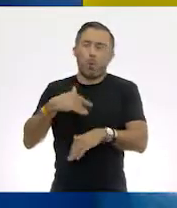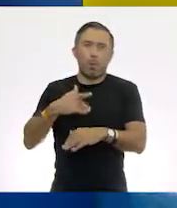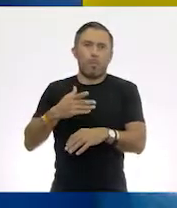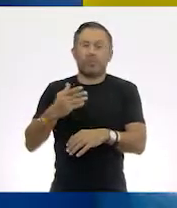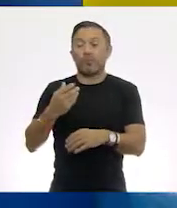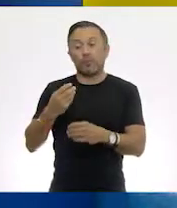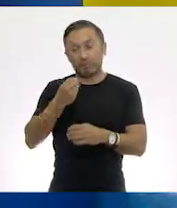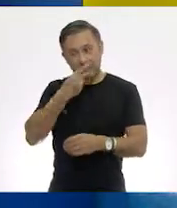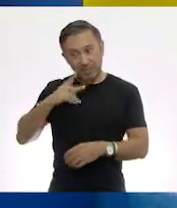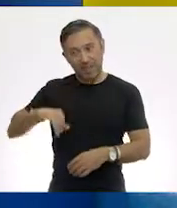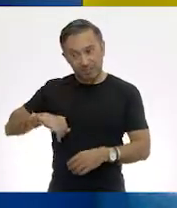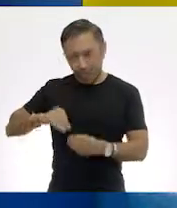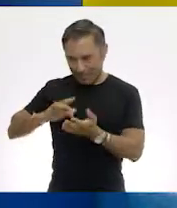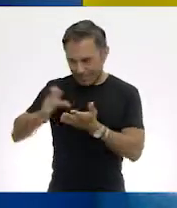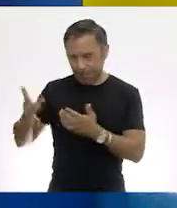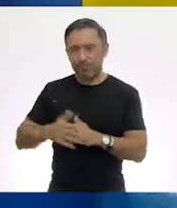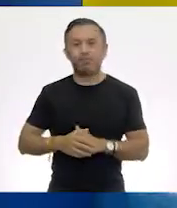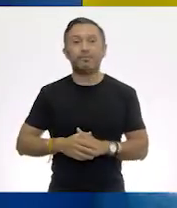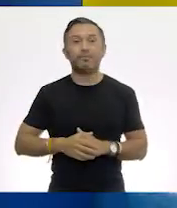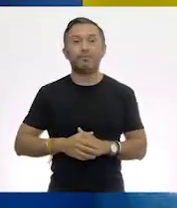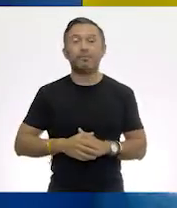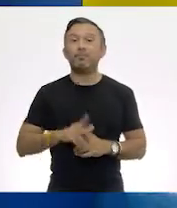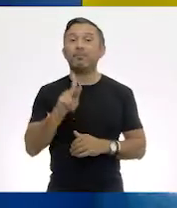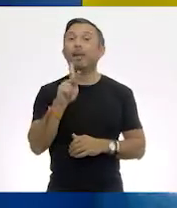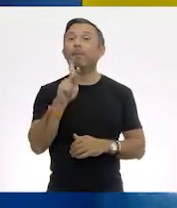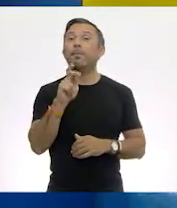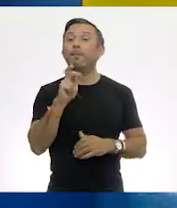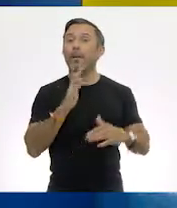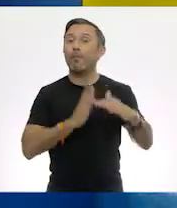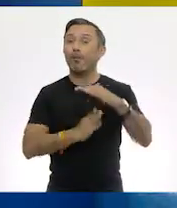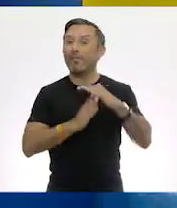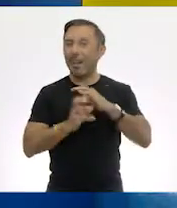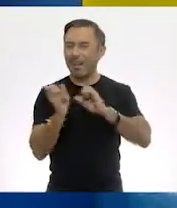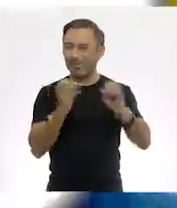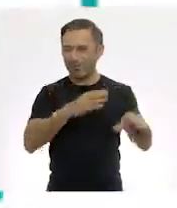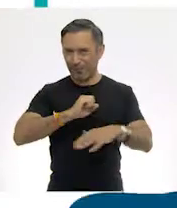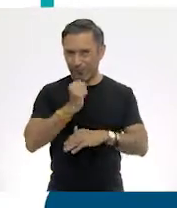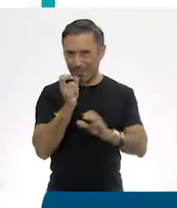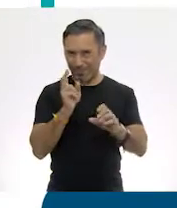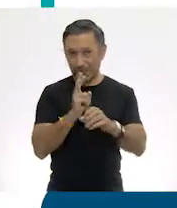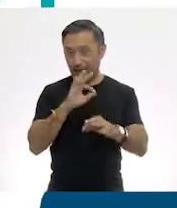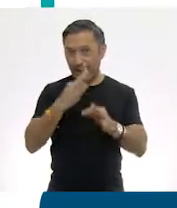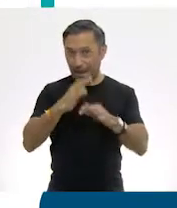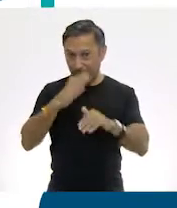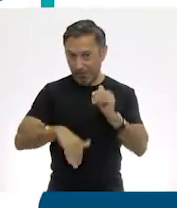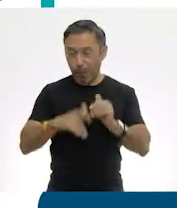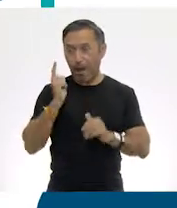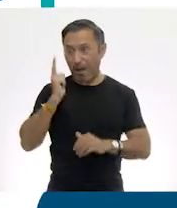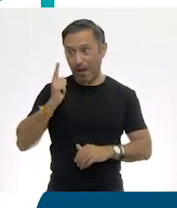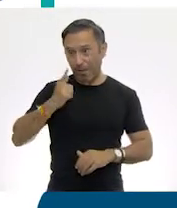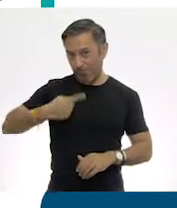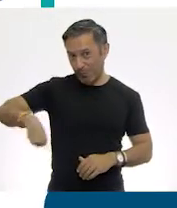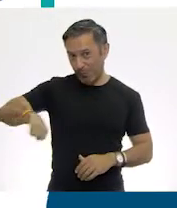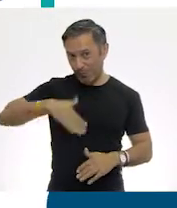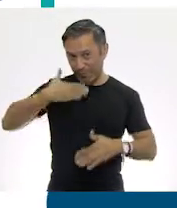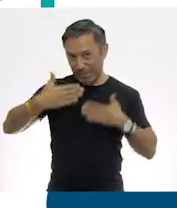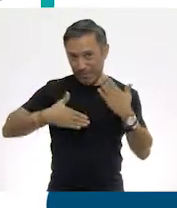Hemos terminado con la bodega de Don Pepe. Espero lo hayan disfrutado como nosotros. Vamos a la siguiente materia.